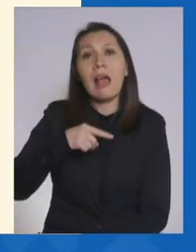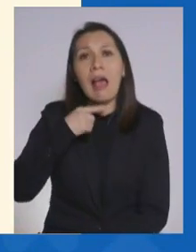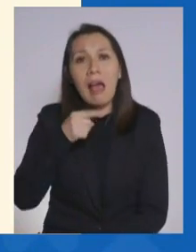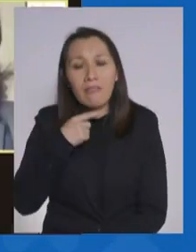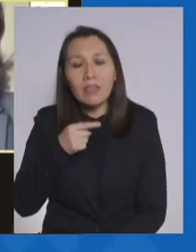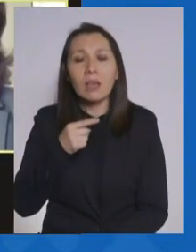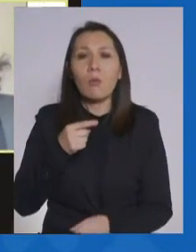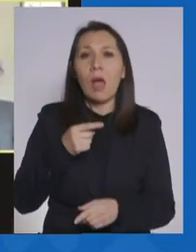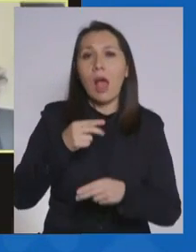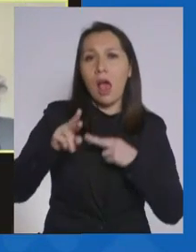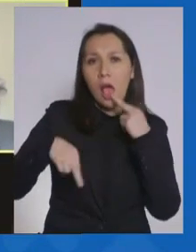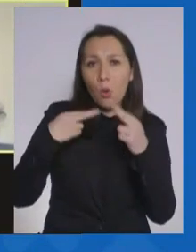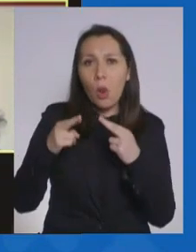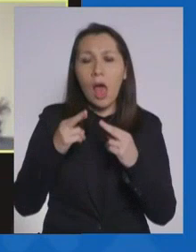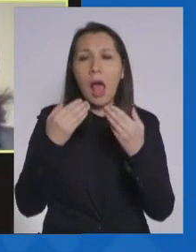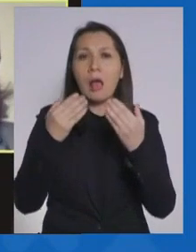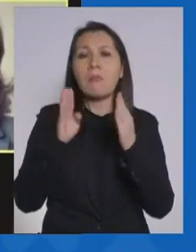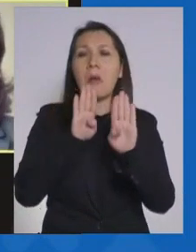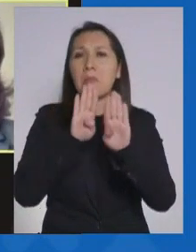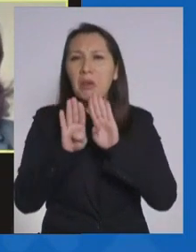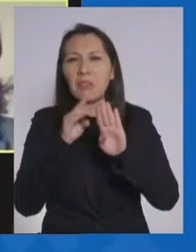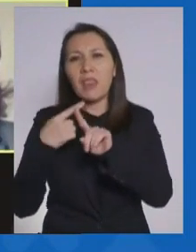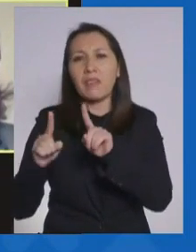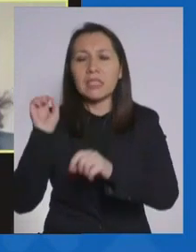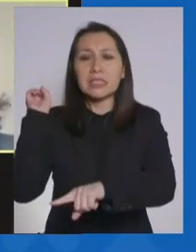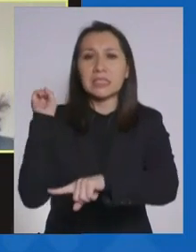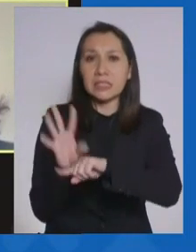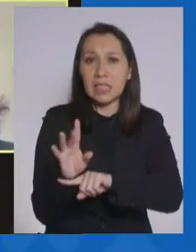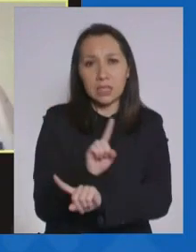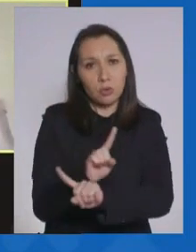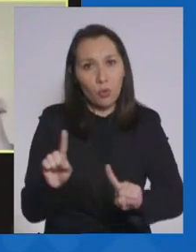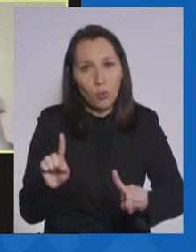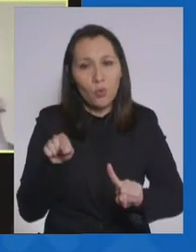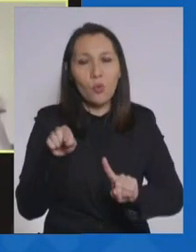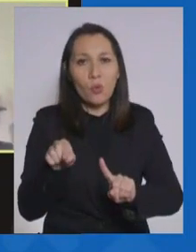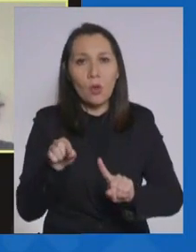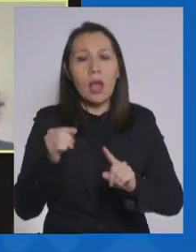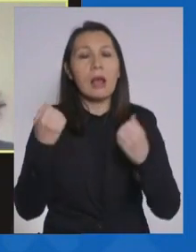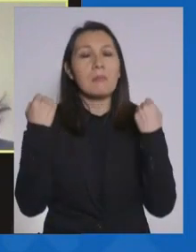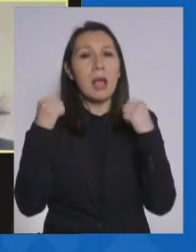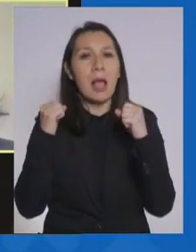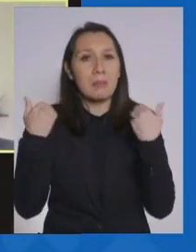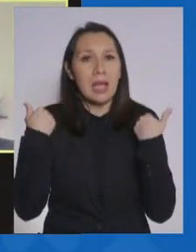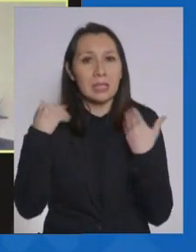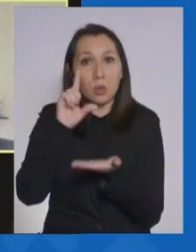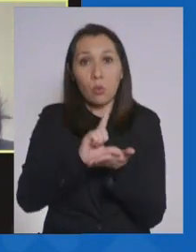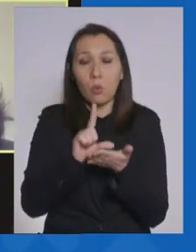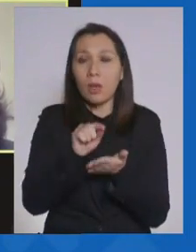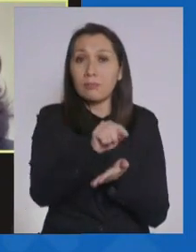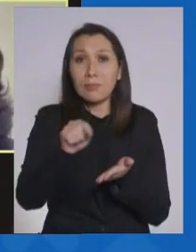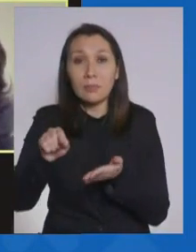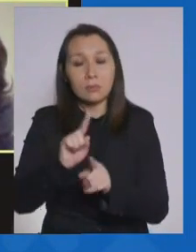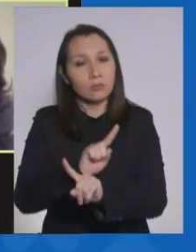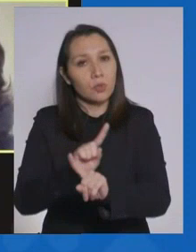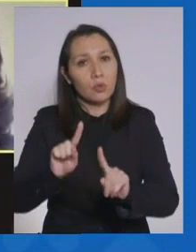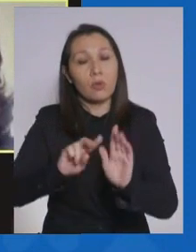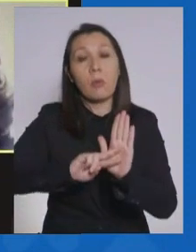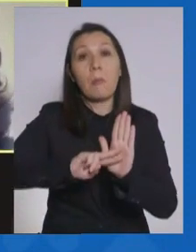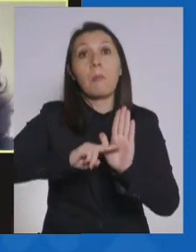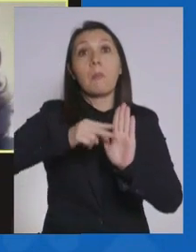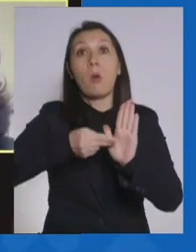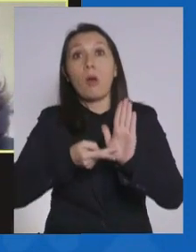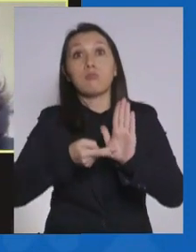restaurante, pubs, cines y gimnasios. Ellos todavía en la etapa dos